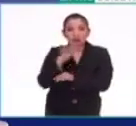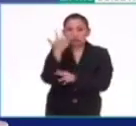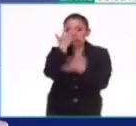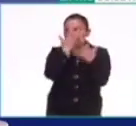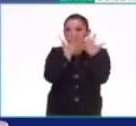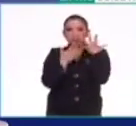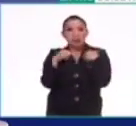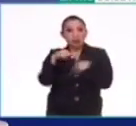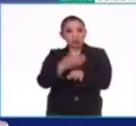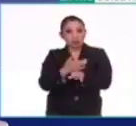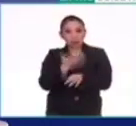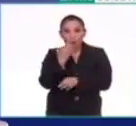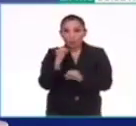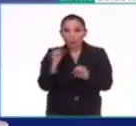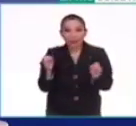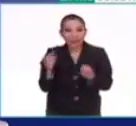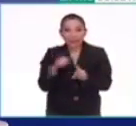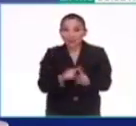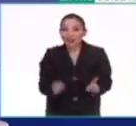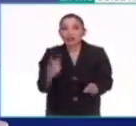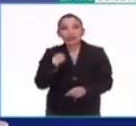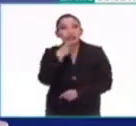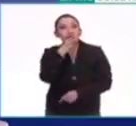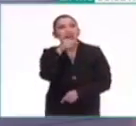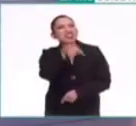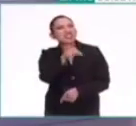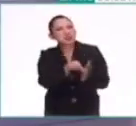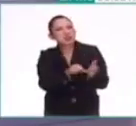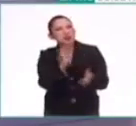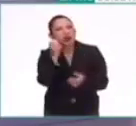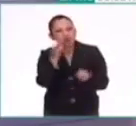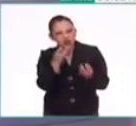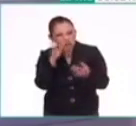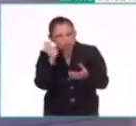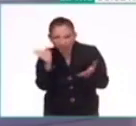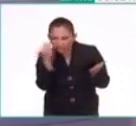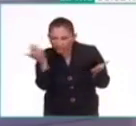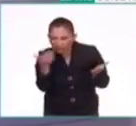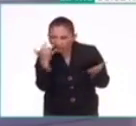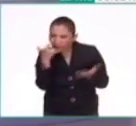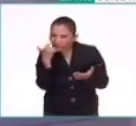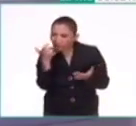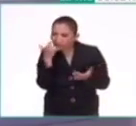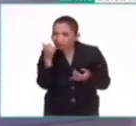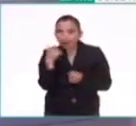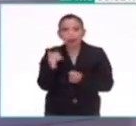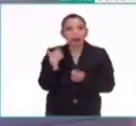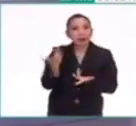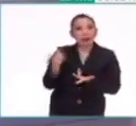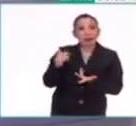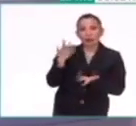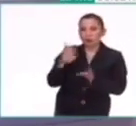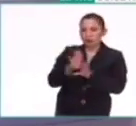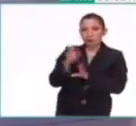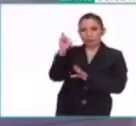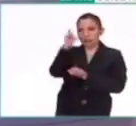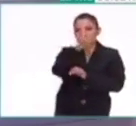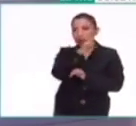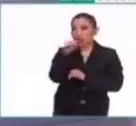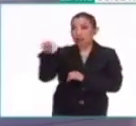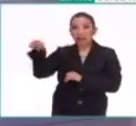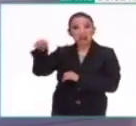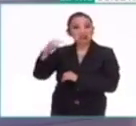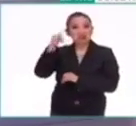tenemos ahorita, ¿no? Nosotros ya estamos diciendo, y este mes cuántos trae, y se nos hace complicado.